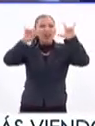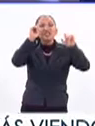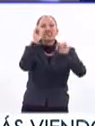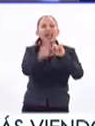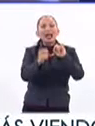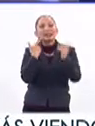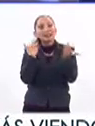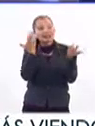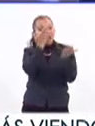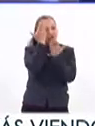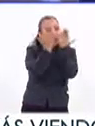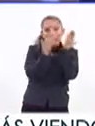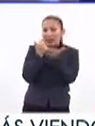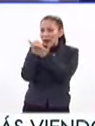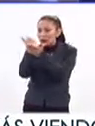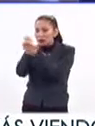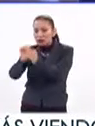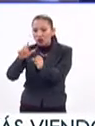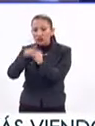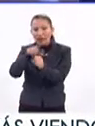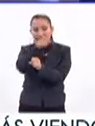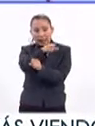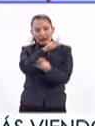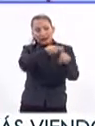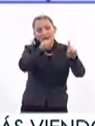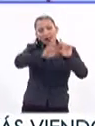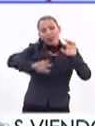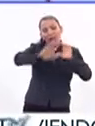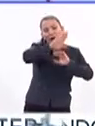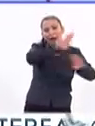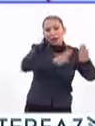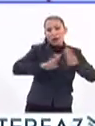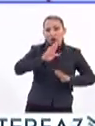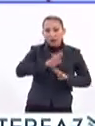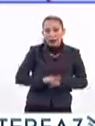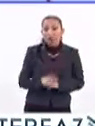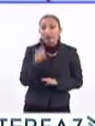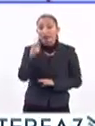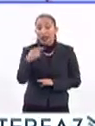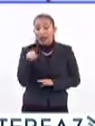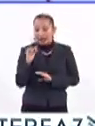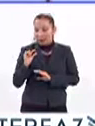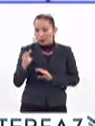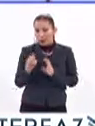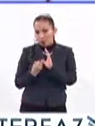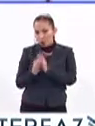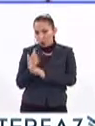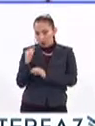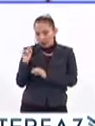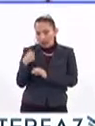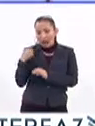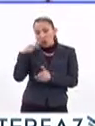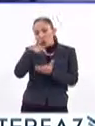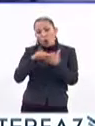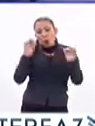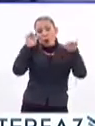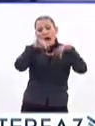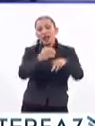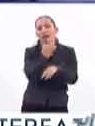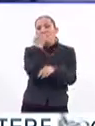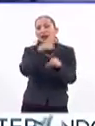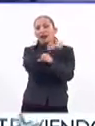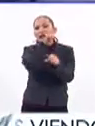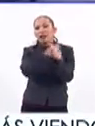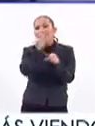los alcances académicos y sociales que provocan las disciplinas biológicas. La edición más reciente se llevó a cabo en las instalaciones de la